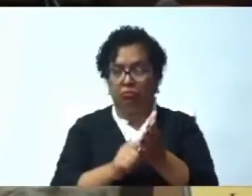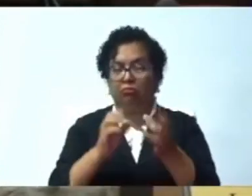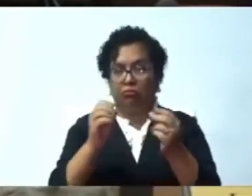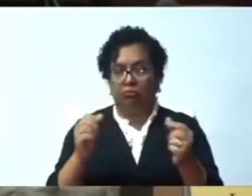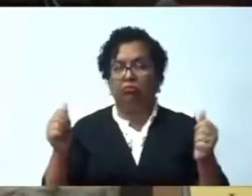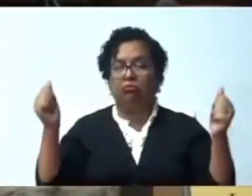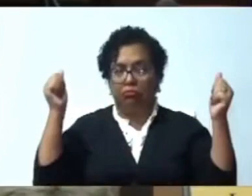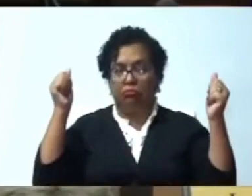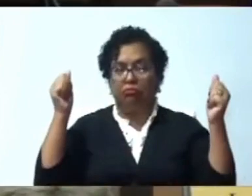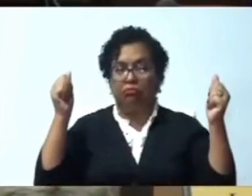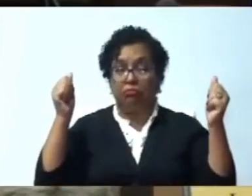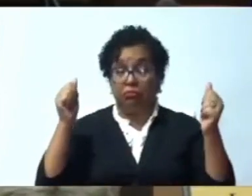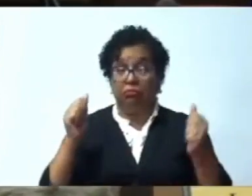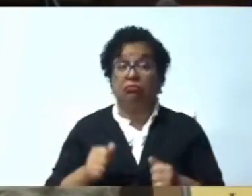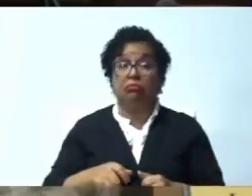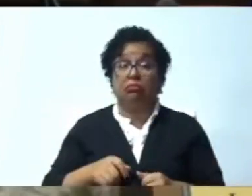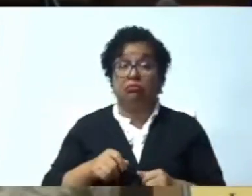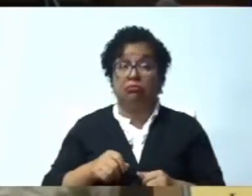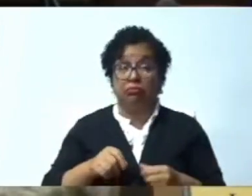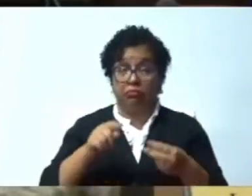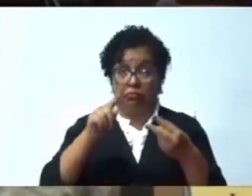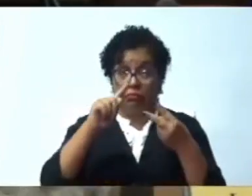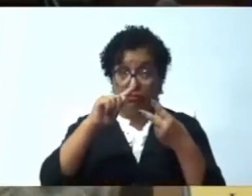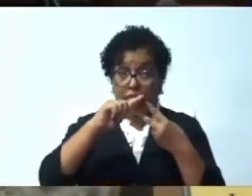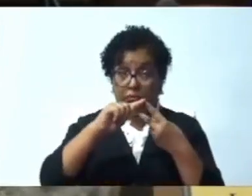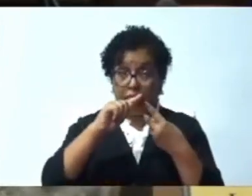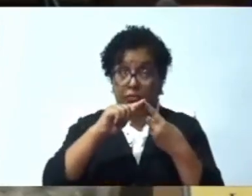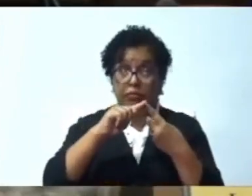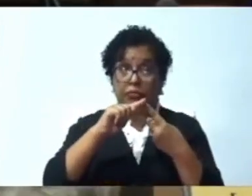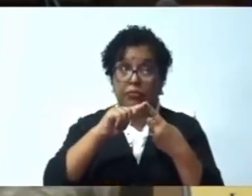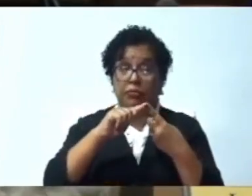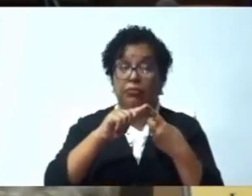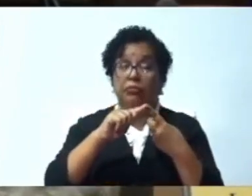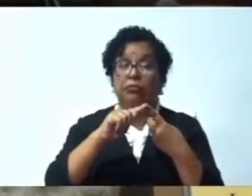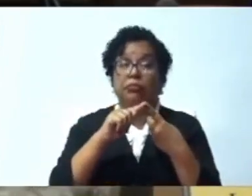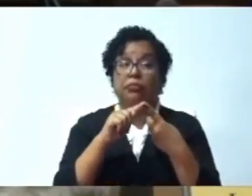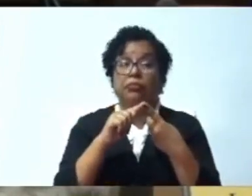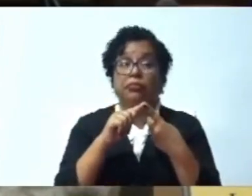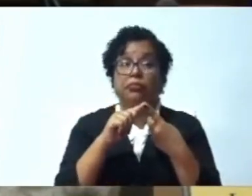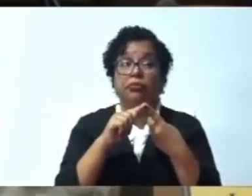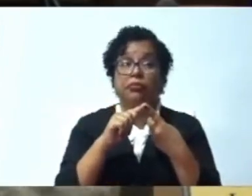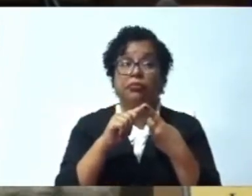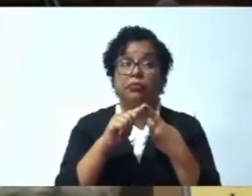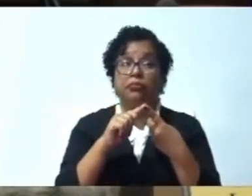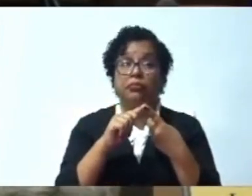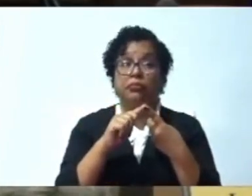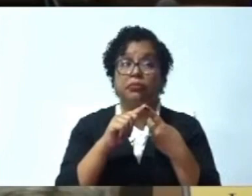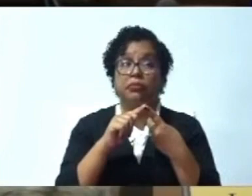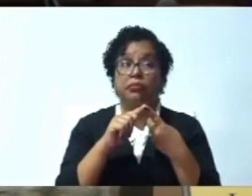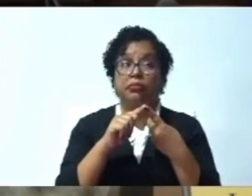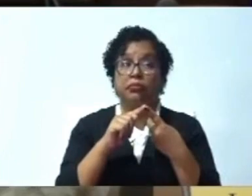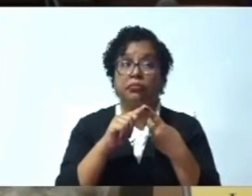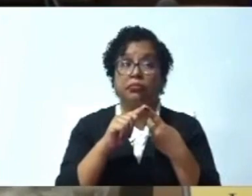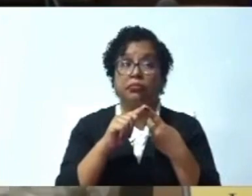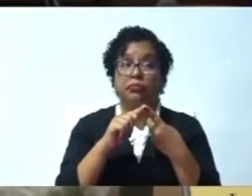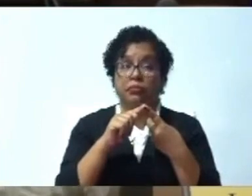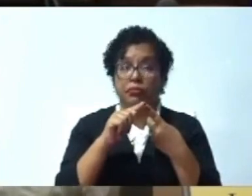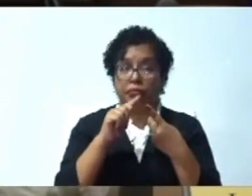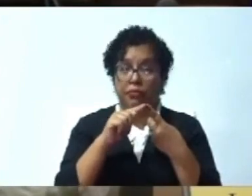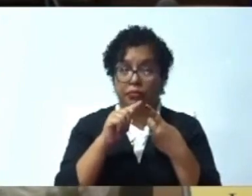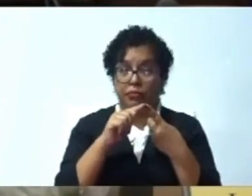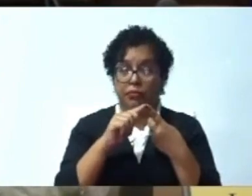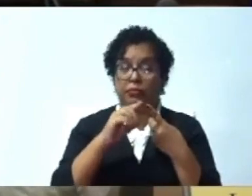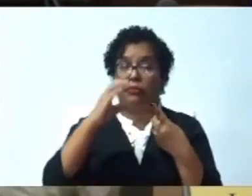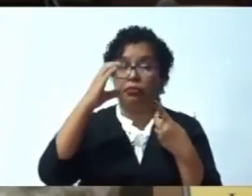nosotros vamos a eliminar la competencia de lo que hoy tiene todavía la